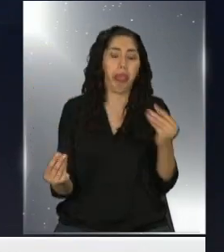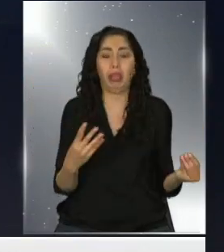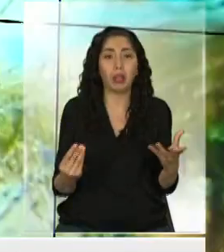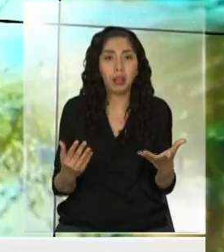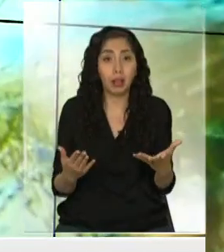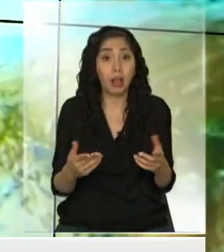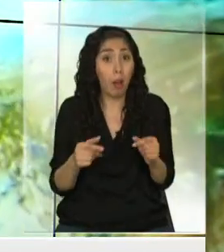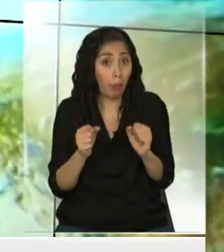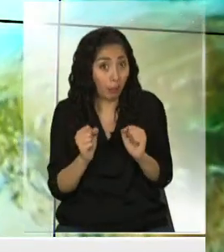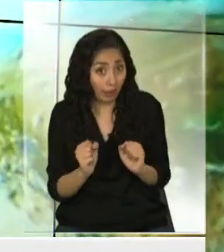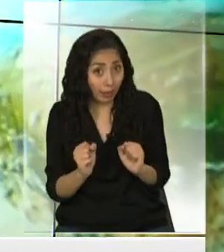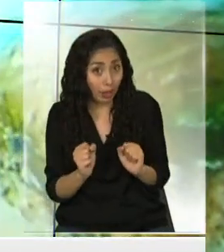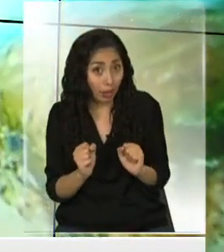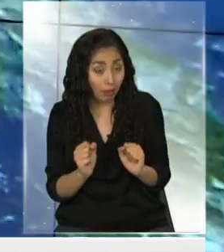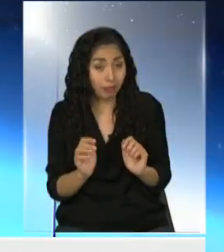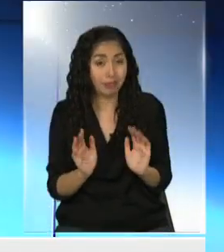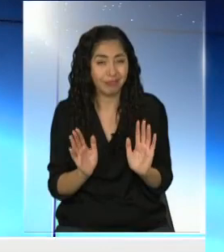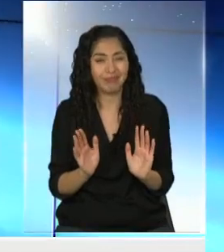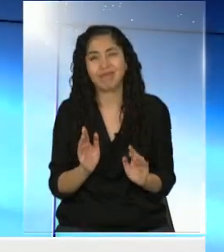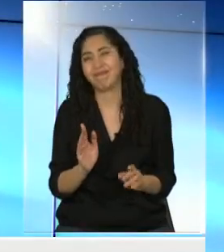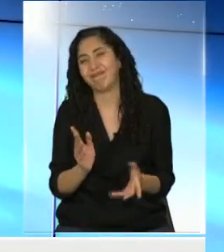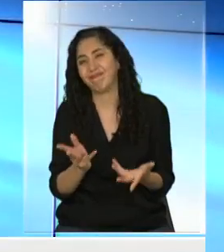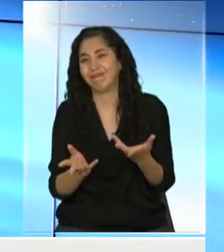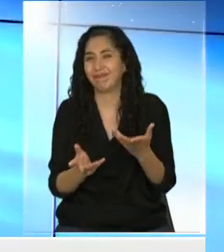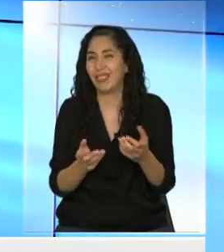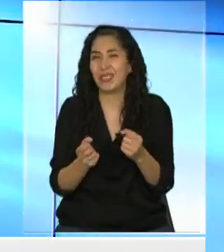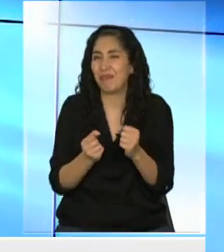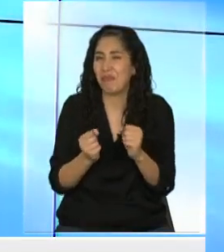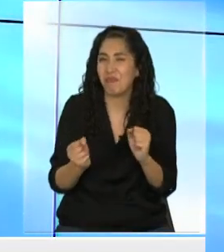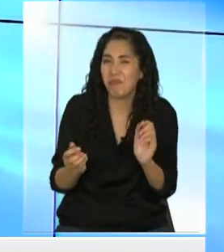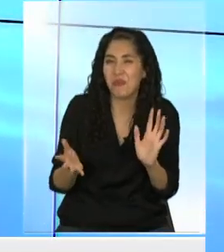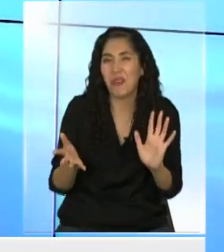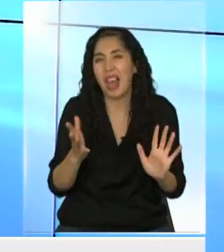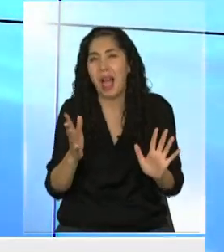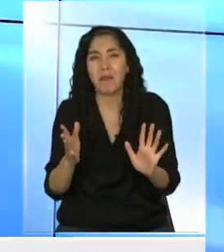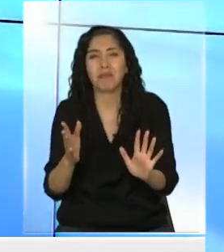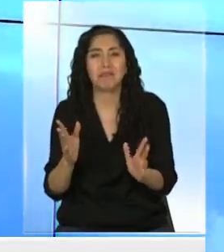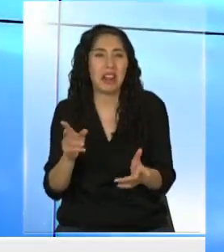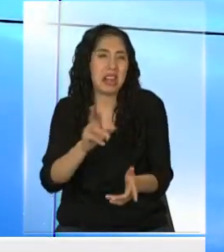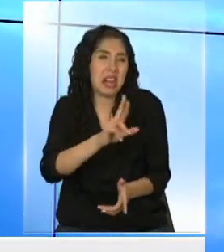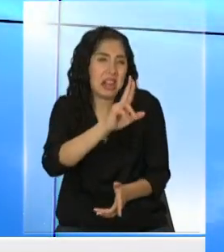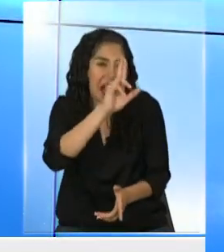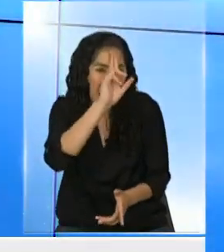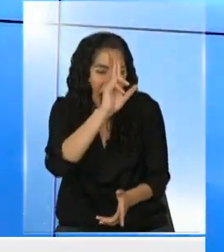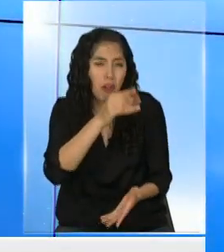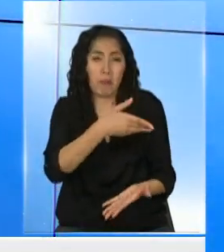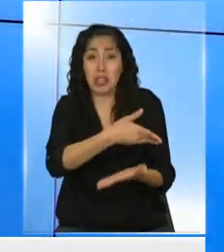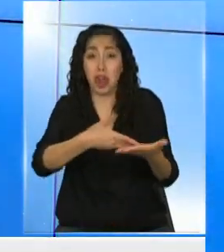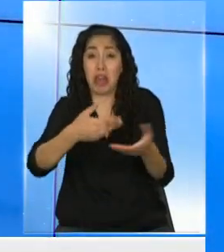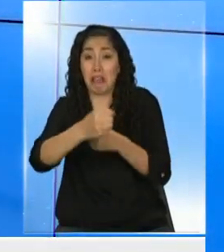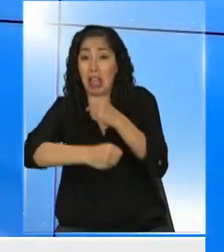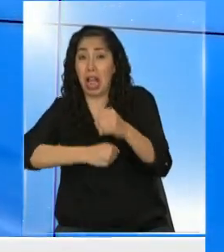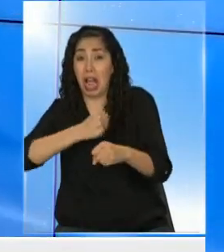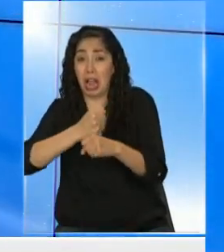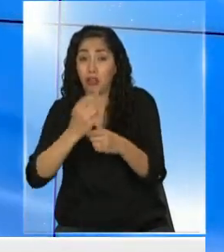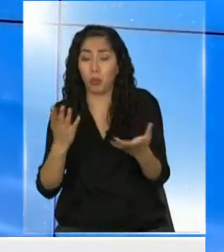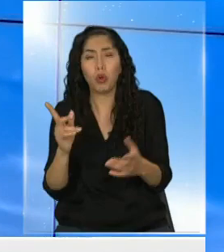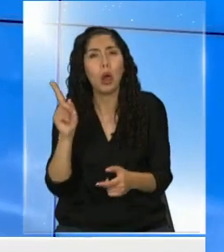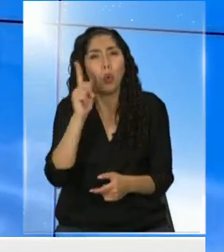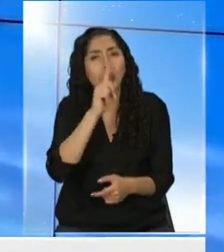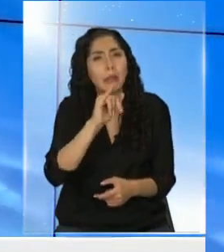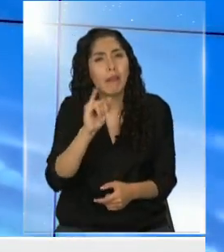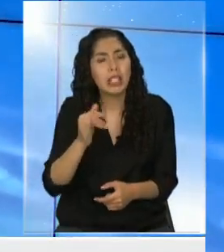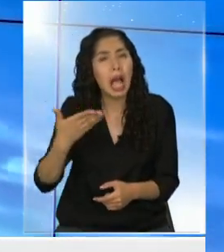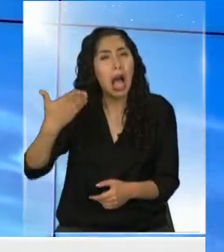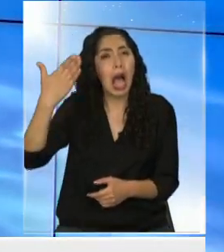Ahora, seamos honestos, es muy improbable. Eso puede pasar cada cierta cantidad de millones de años. De hecho, la última vez que pasó y que está documentado fue